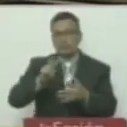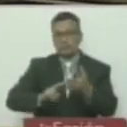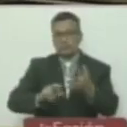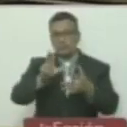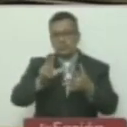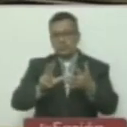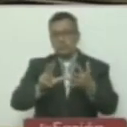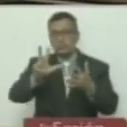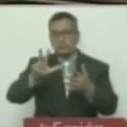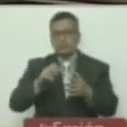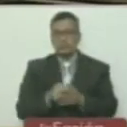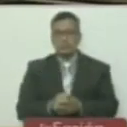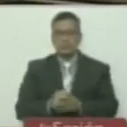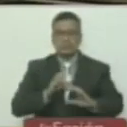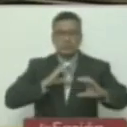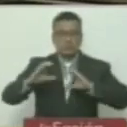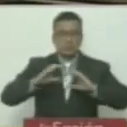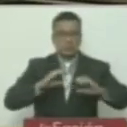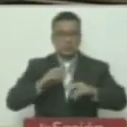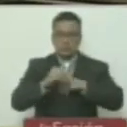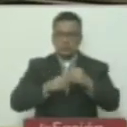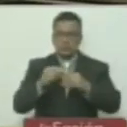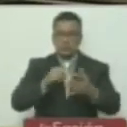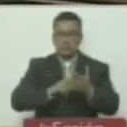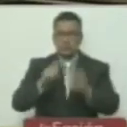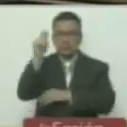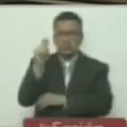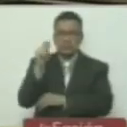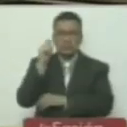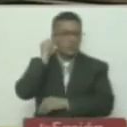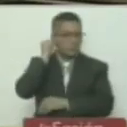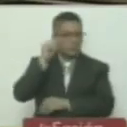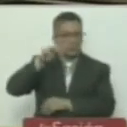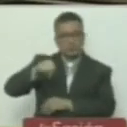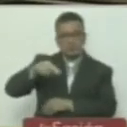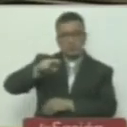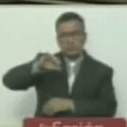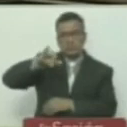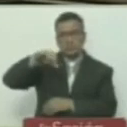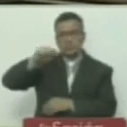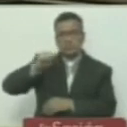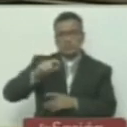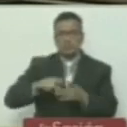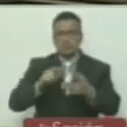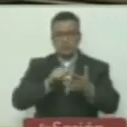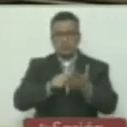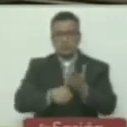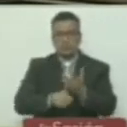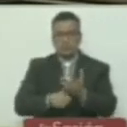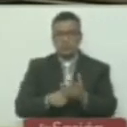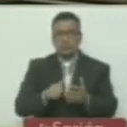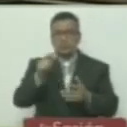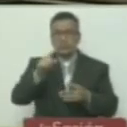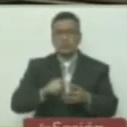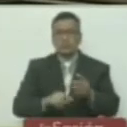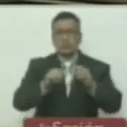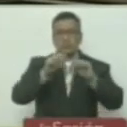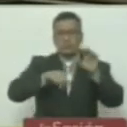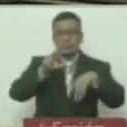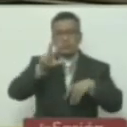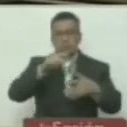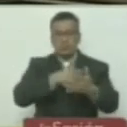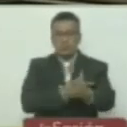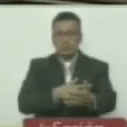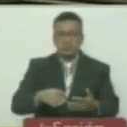Número tres, comunicación suscrita por la diputada María Yanix Abogado Méndez, titular de la cédula de identidad número 13